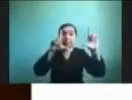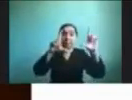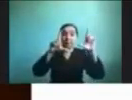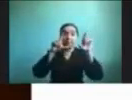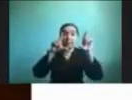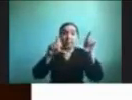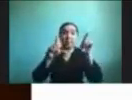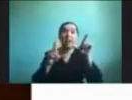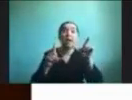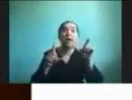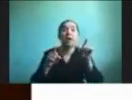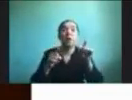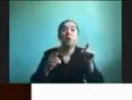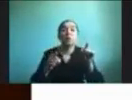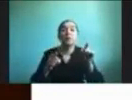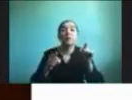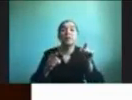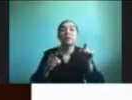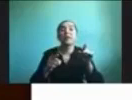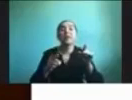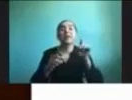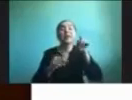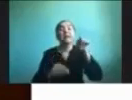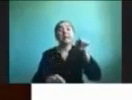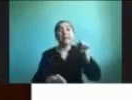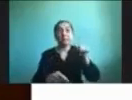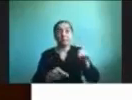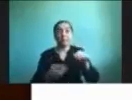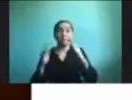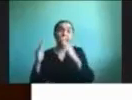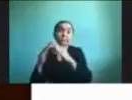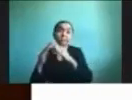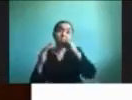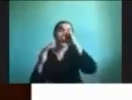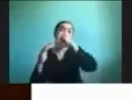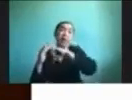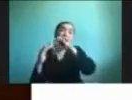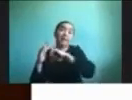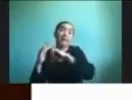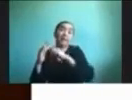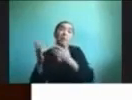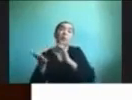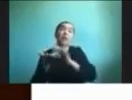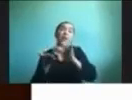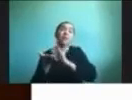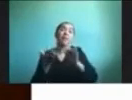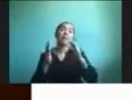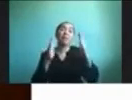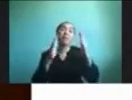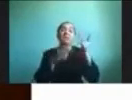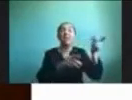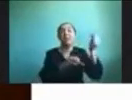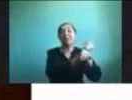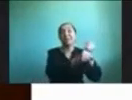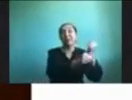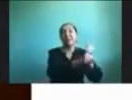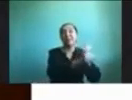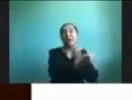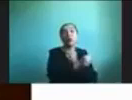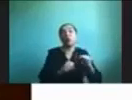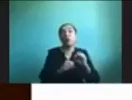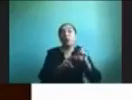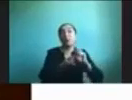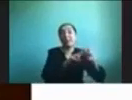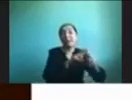cuarentena no pude hacer el video actualizado porque la tablet está en CDETI así que tuvimos que quedarnos con esta versión